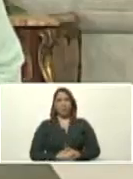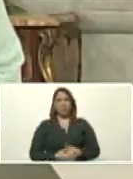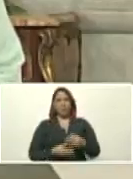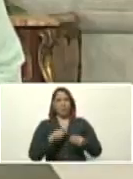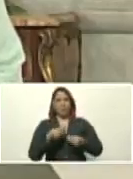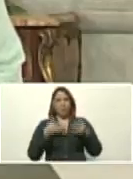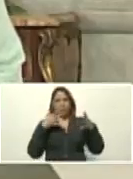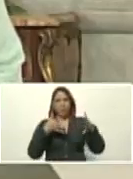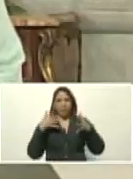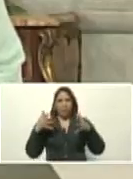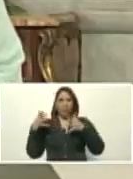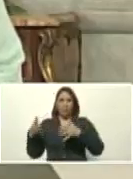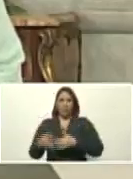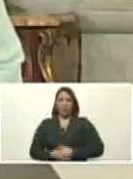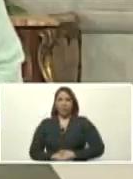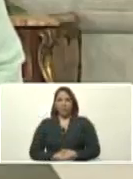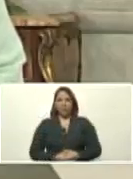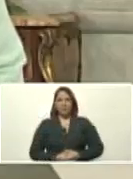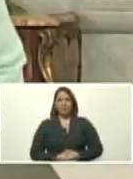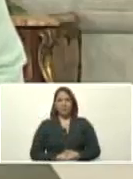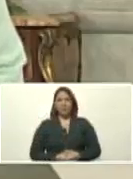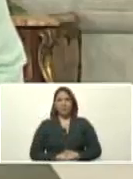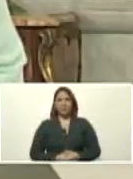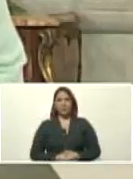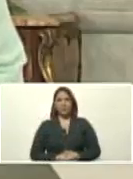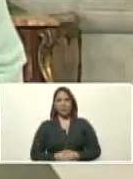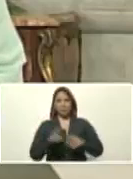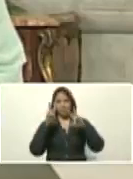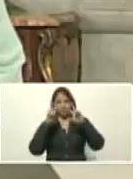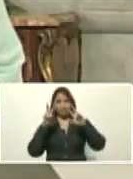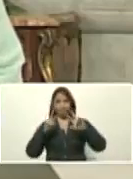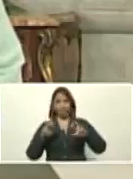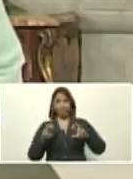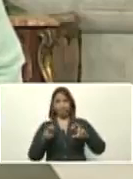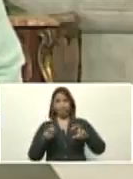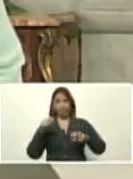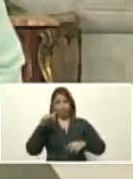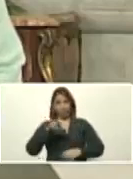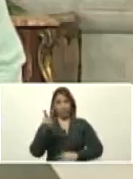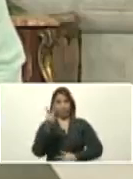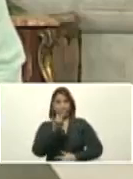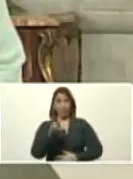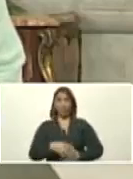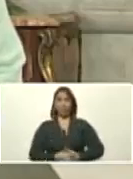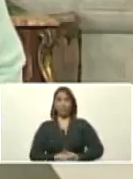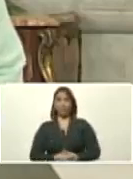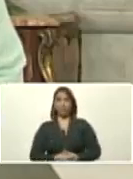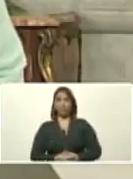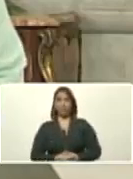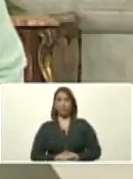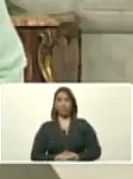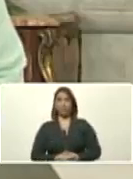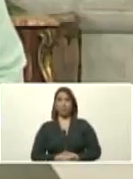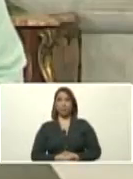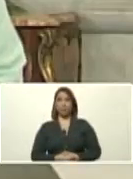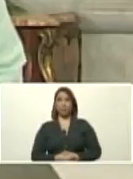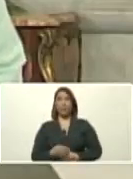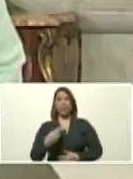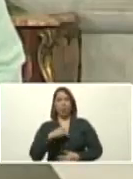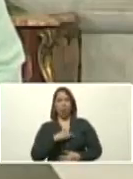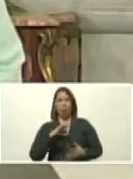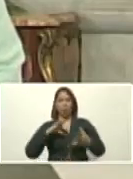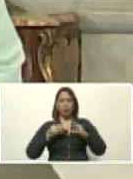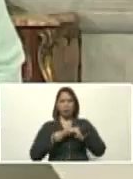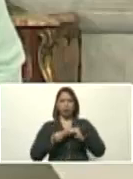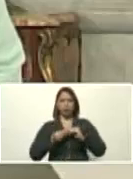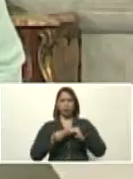recomendación que ha sido estudiada en Venezuela. En habíamos adoptado